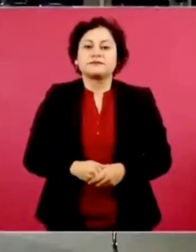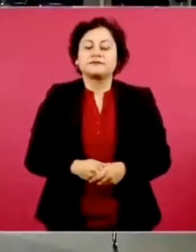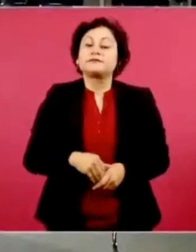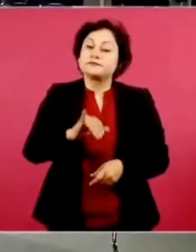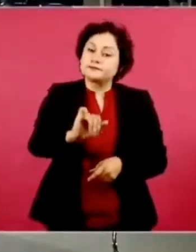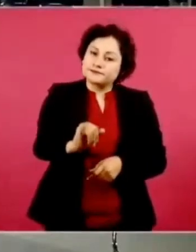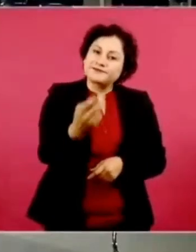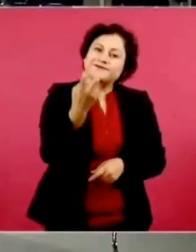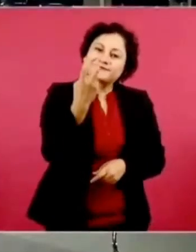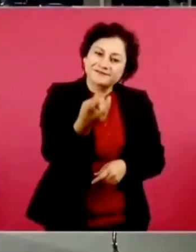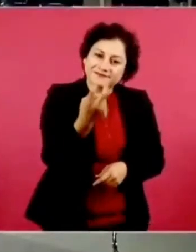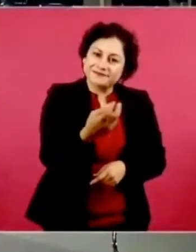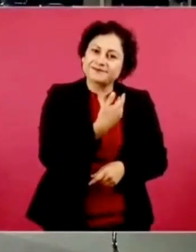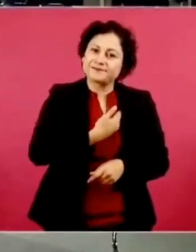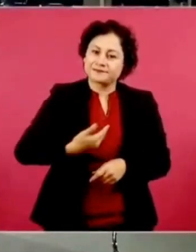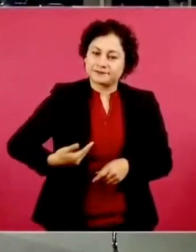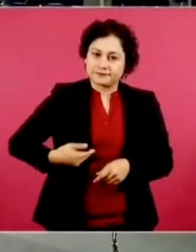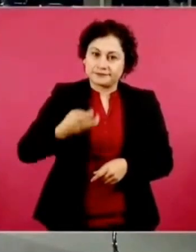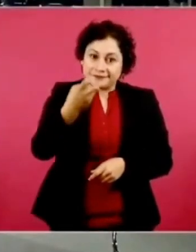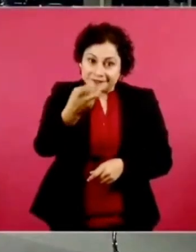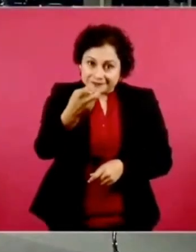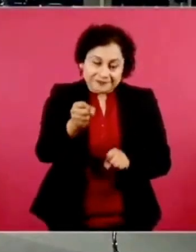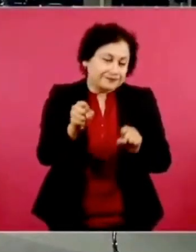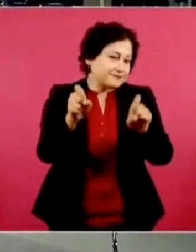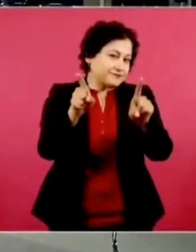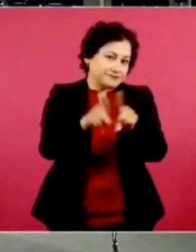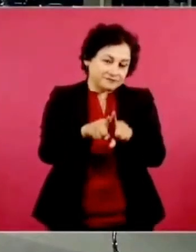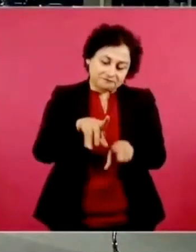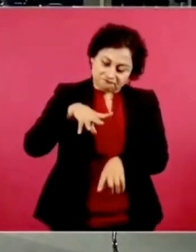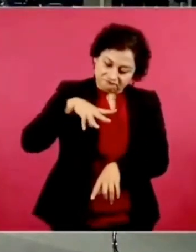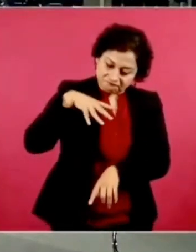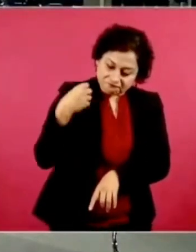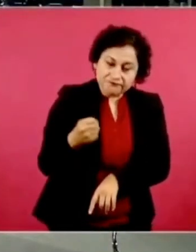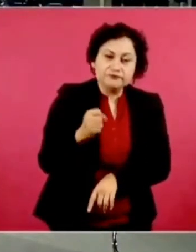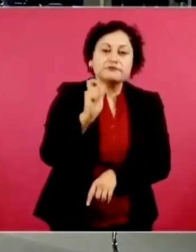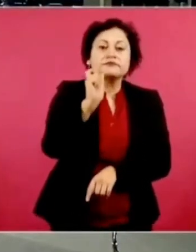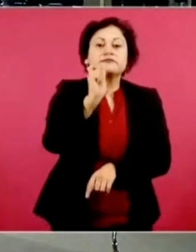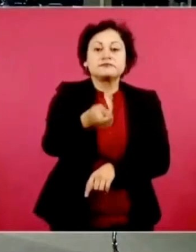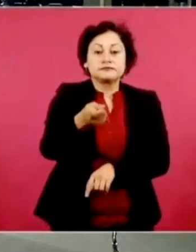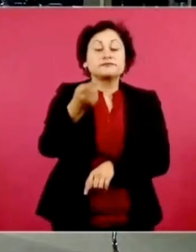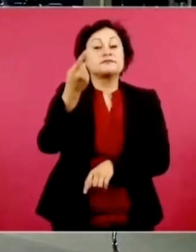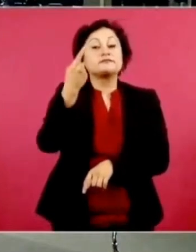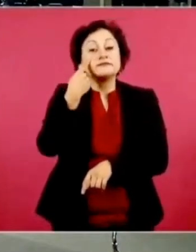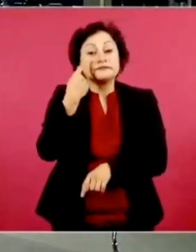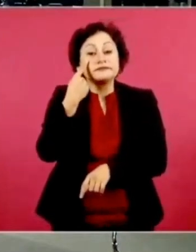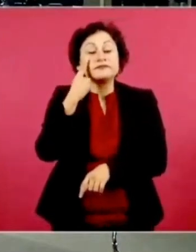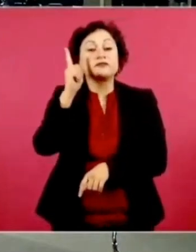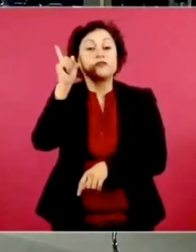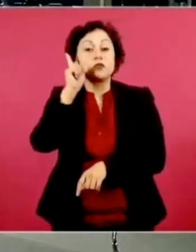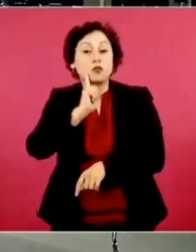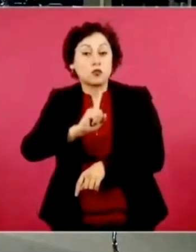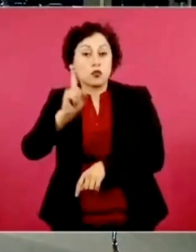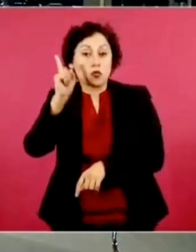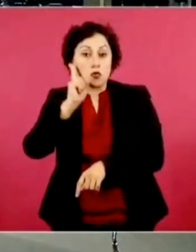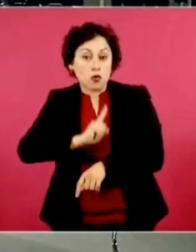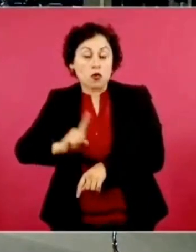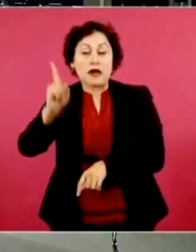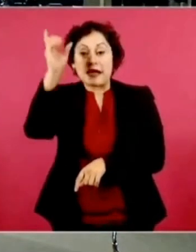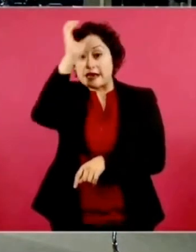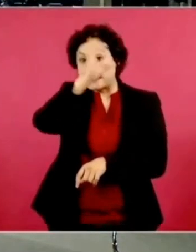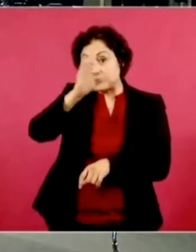Hablando de perseverancia, le quiero comentar que la doctora en ciencias con especialidad en desarrollo científico y